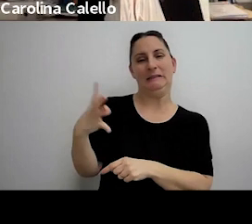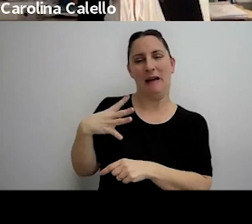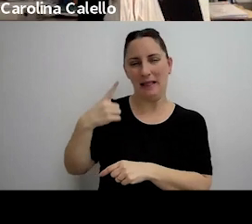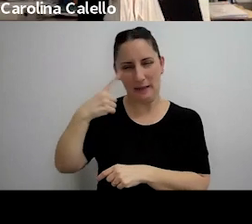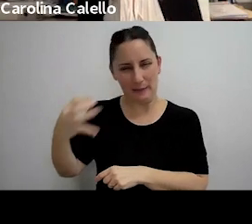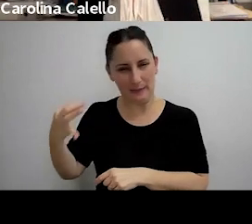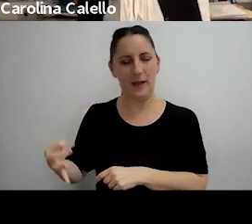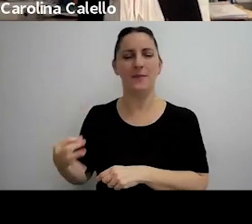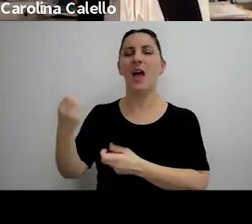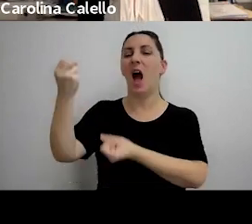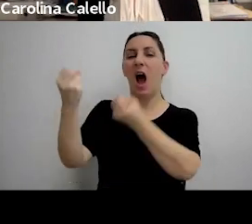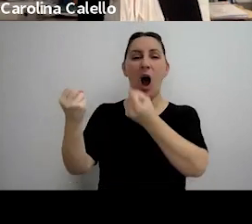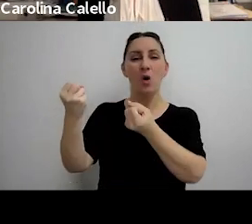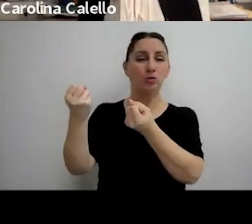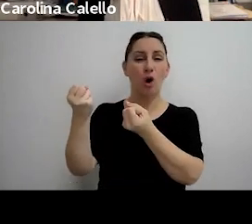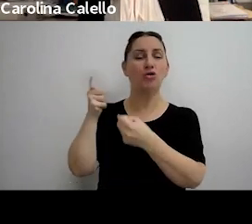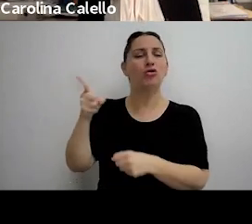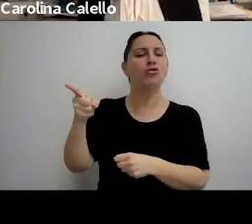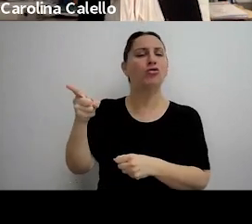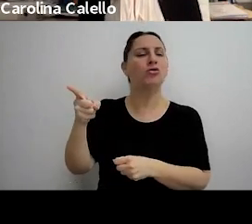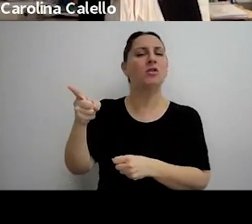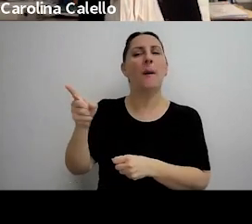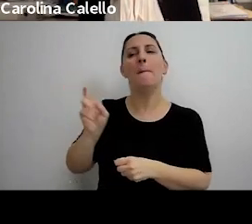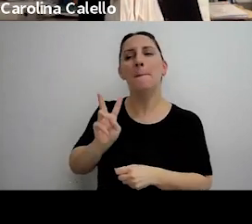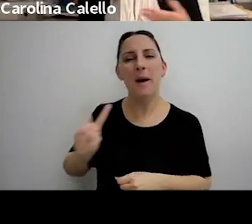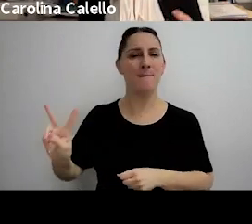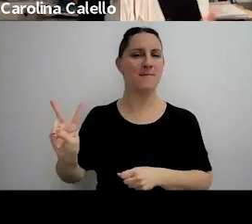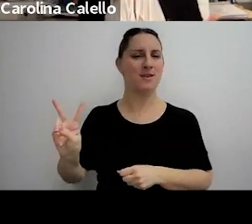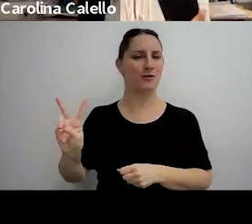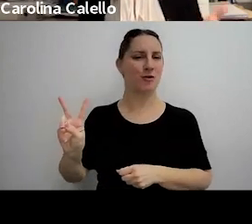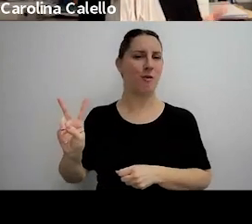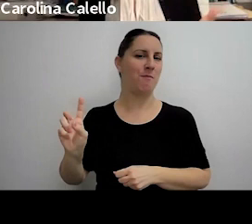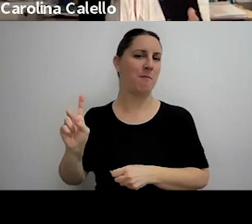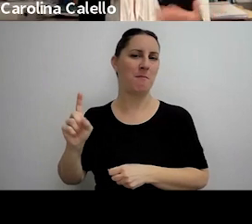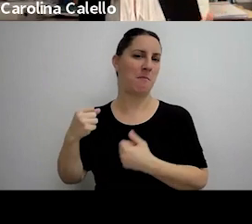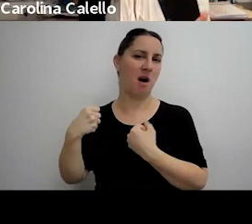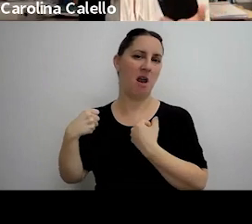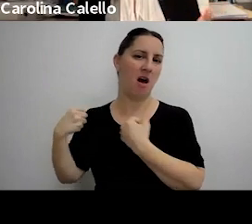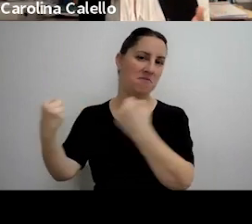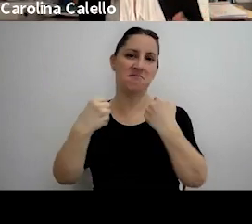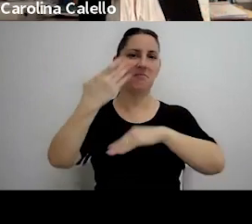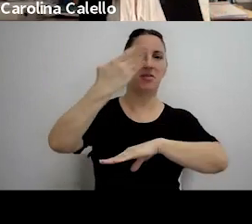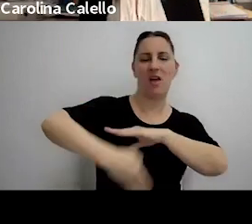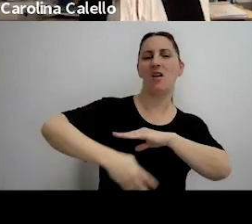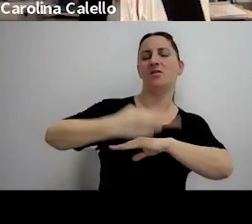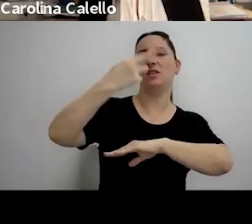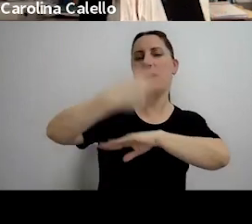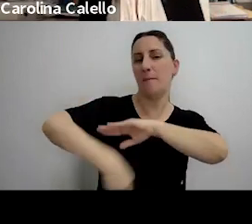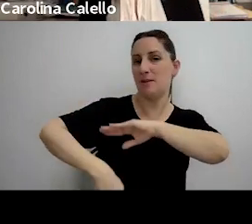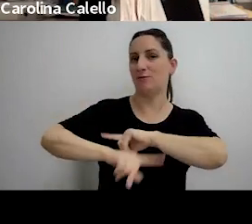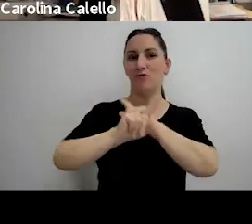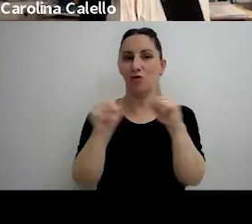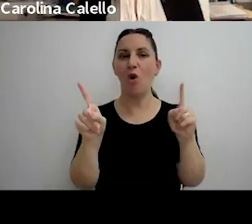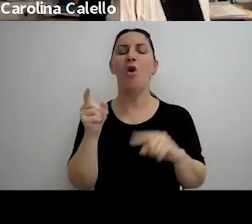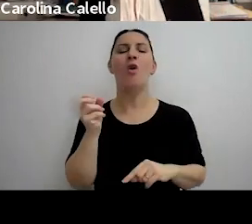vehículos que no estaban autorizados para actuar como taxis o remises por el hecho de